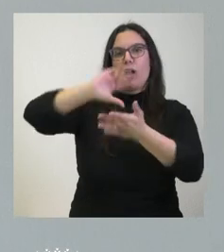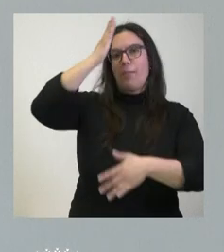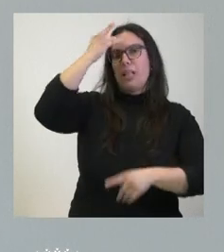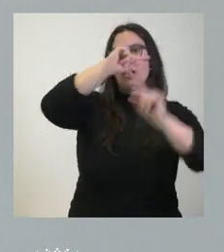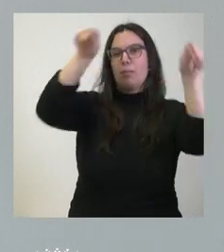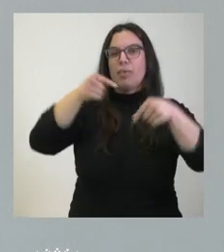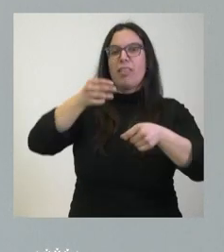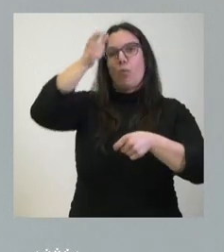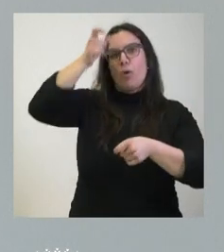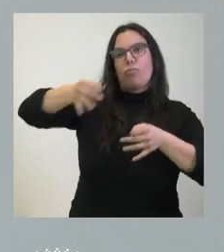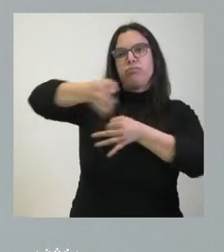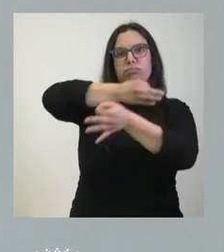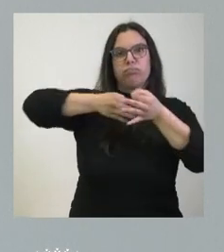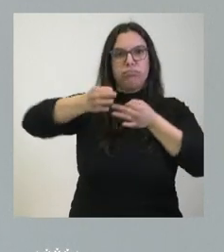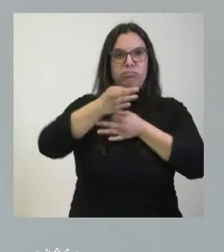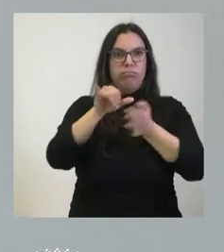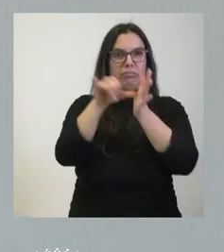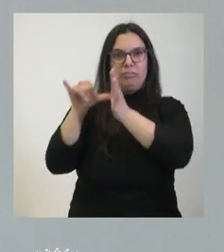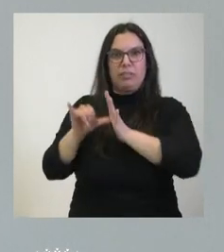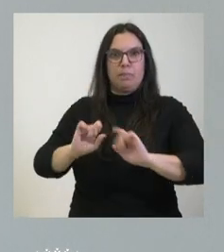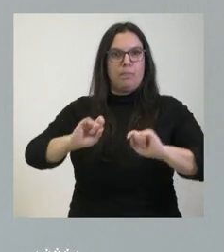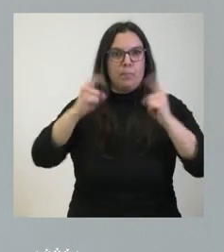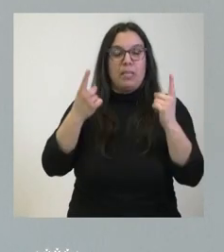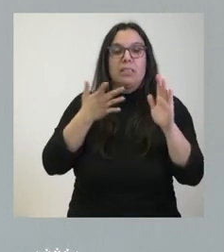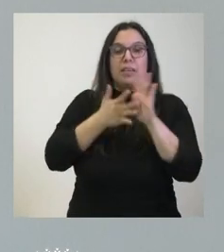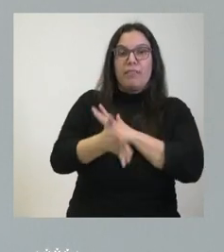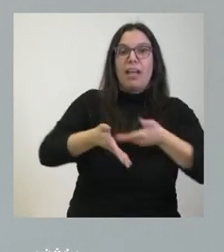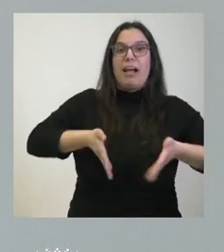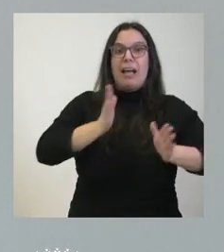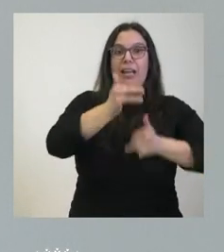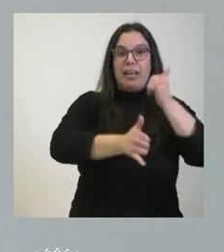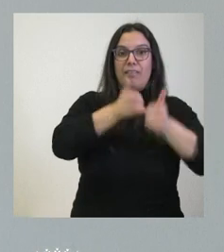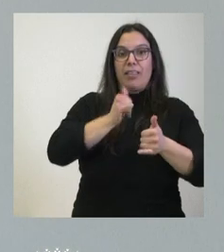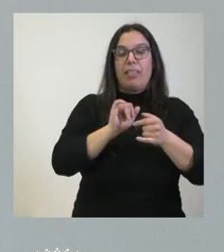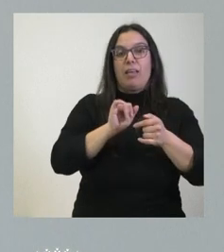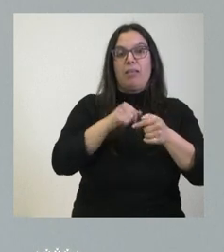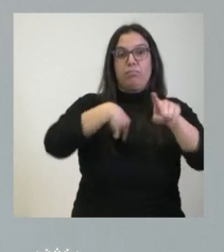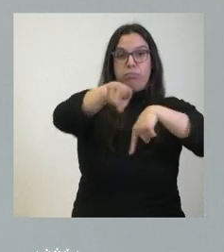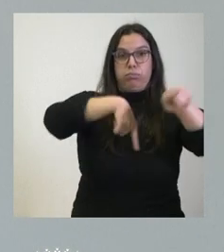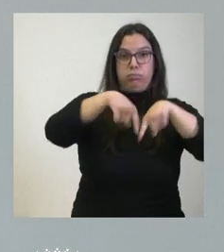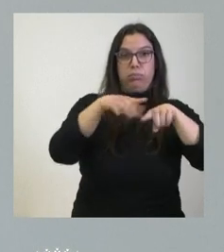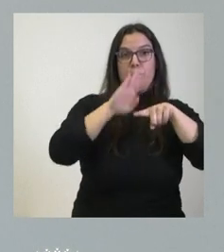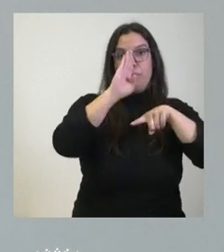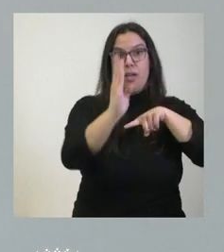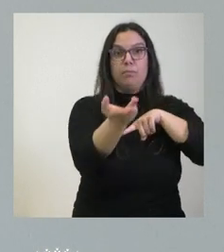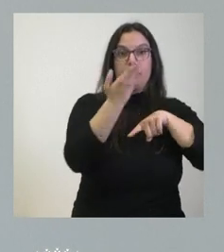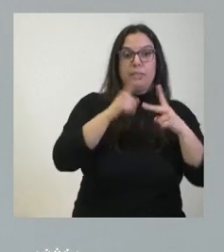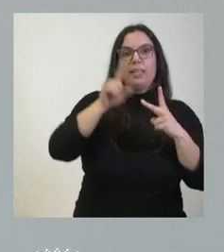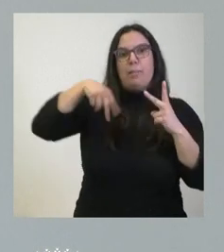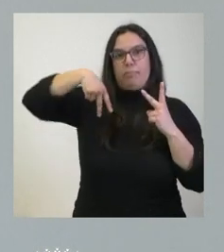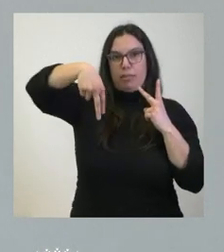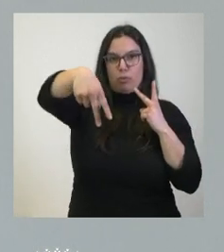su Alfot más inmediato que lleva aparejado tanto un carril bici bidireccional como la senda peatonal